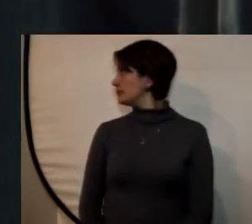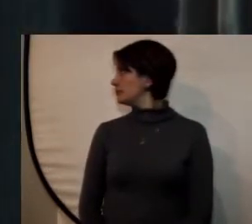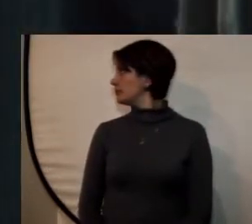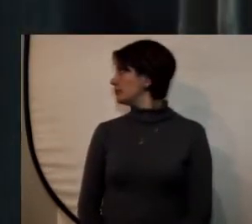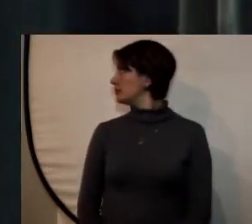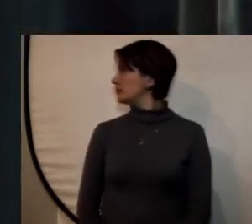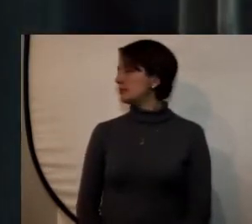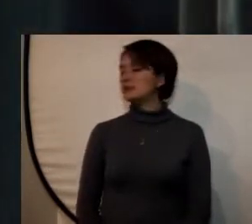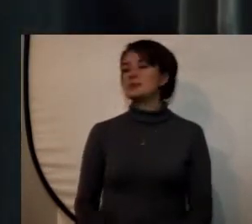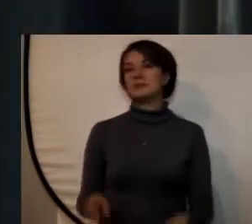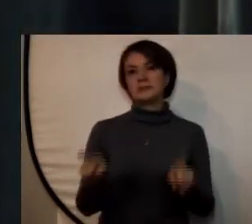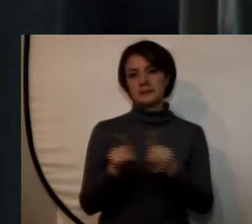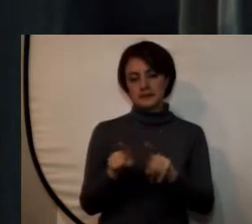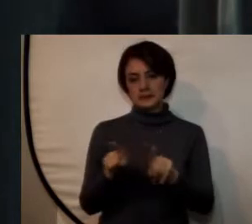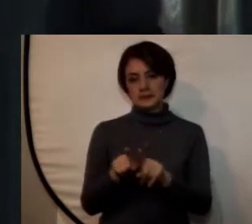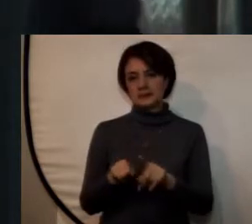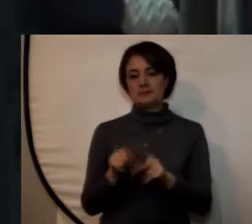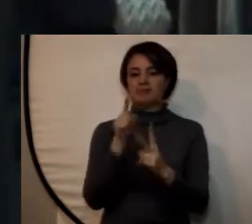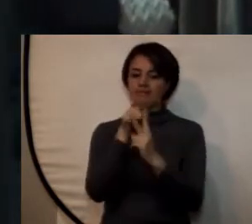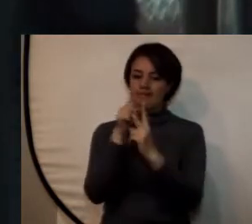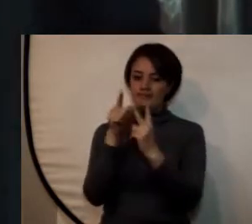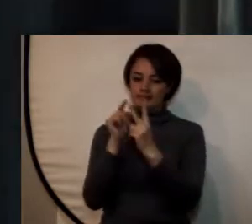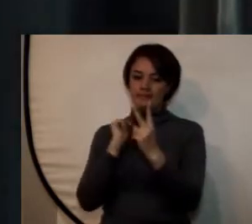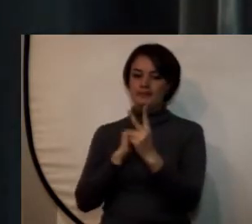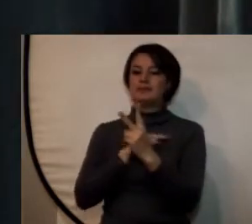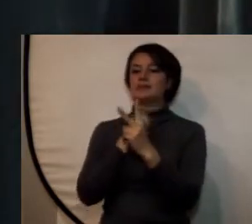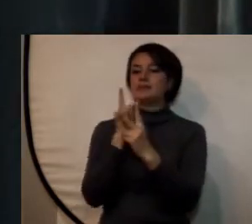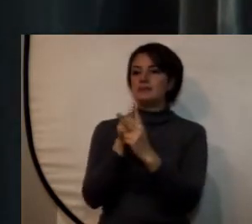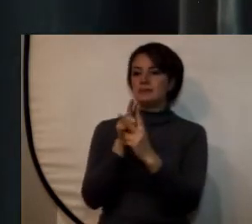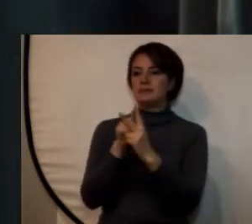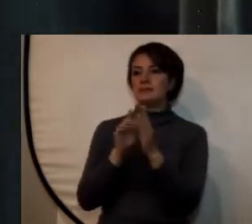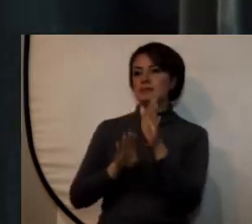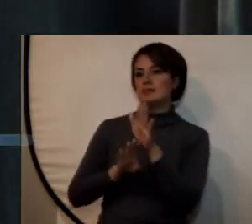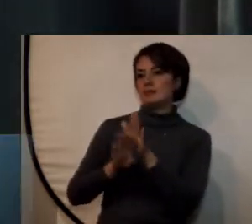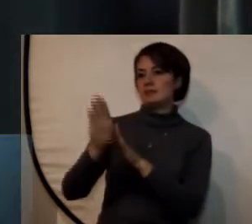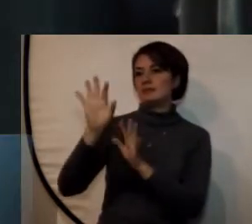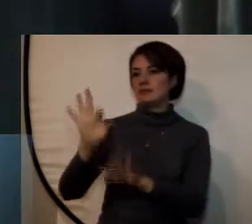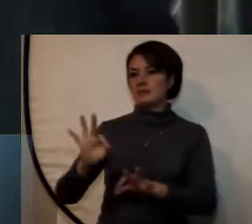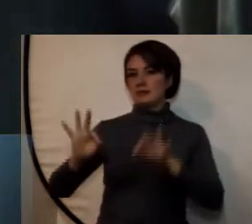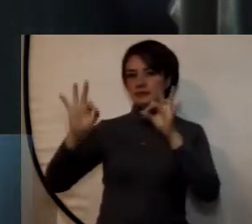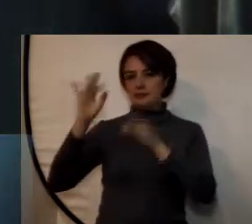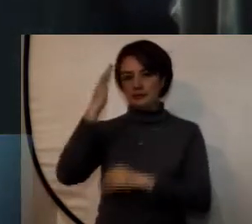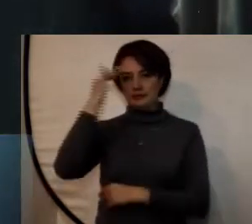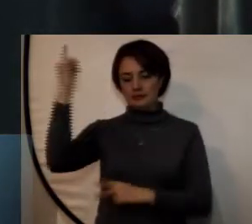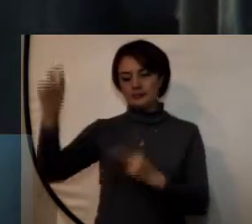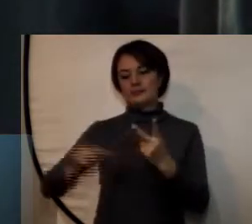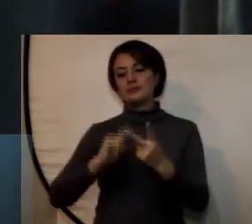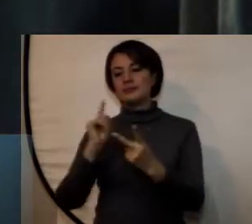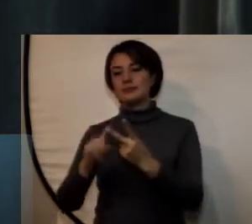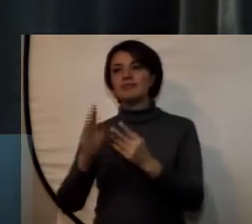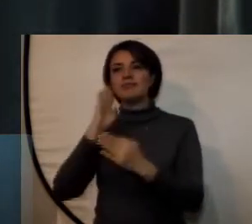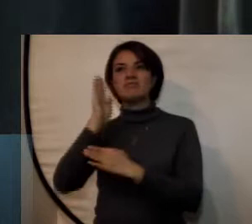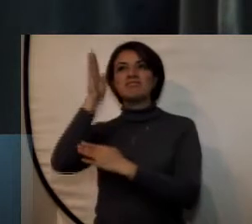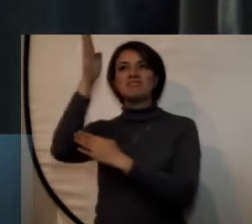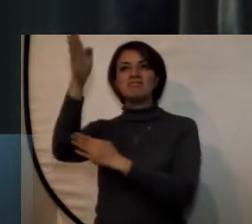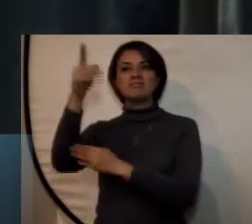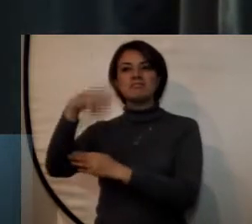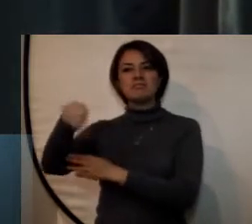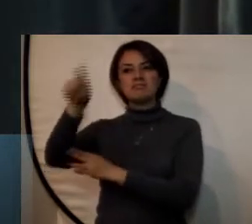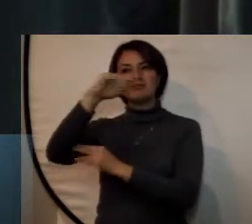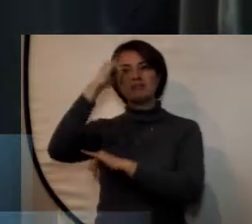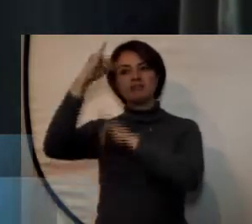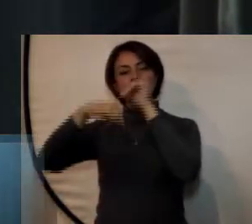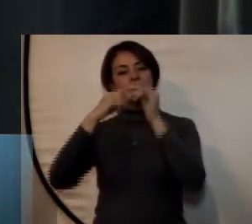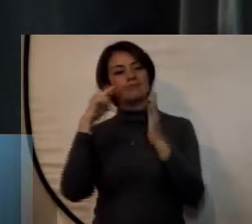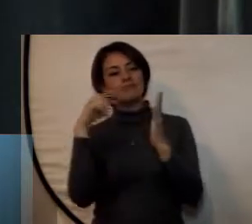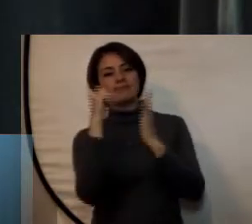bueno igualmente dos partes una la evolución de la calidad académica y dos la proyección de nuestros programas a